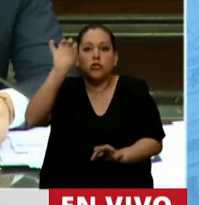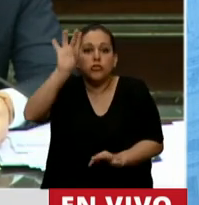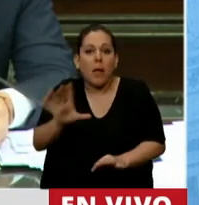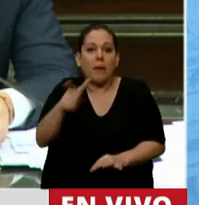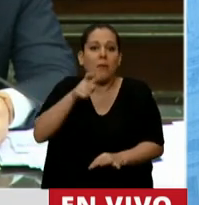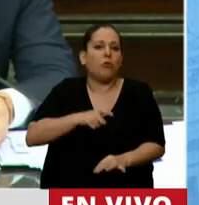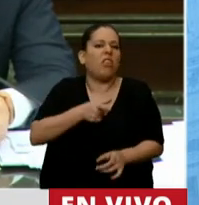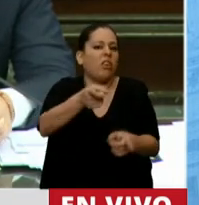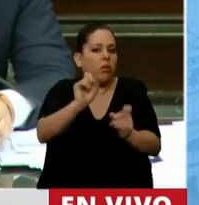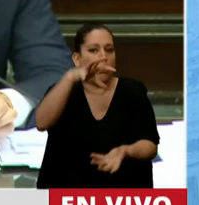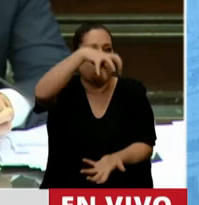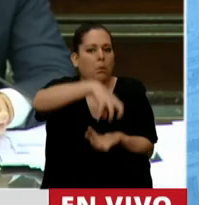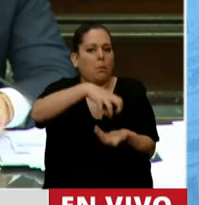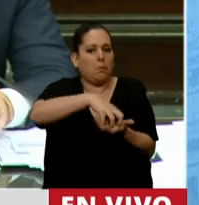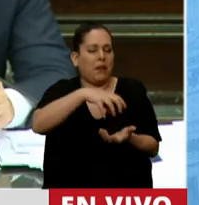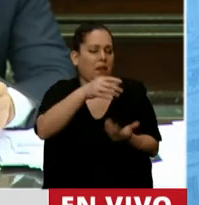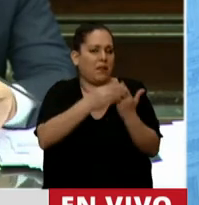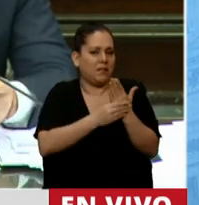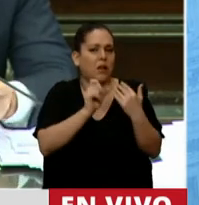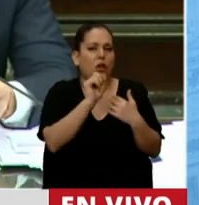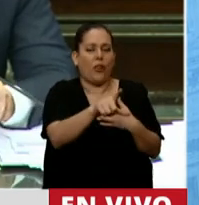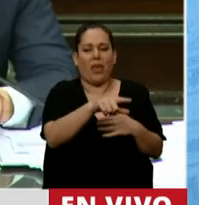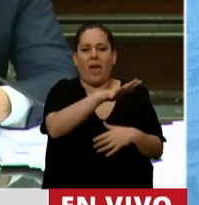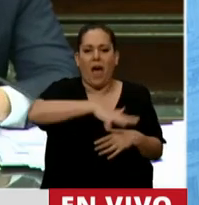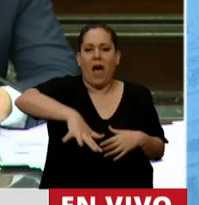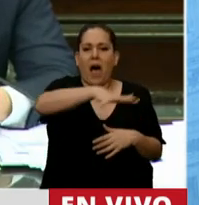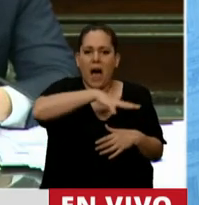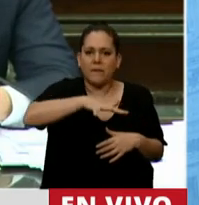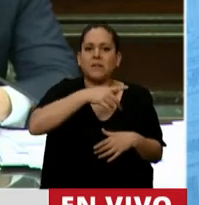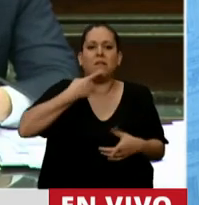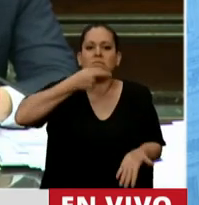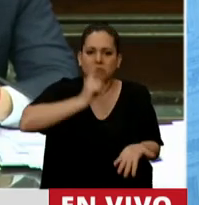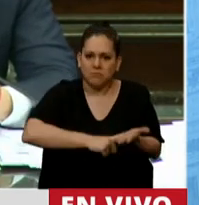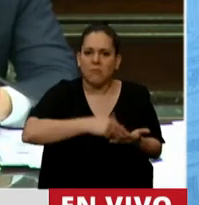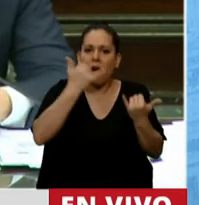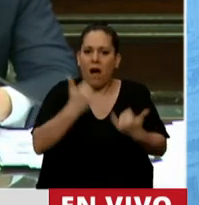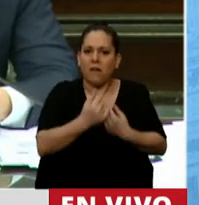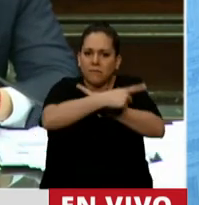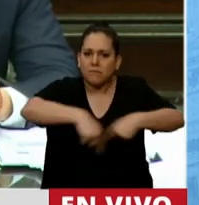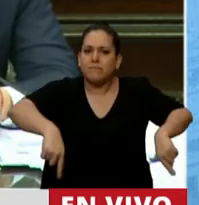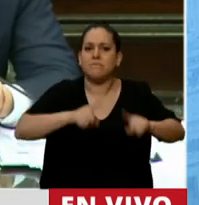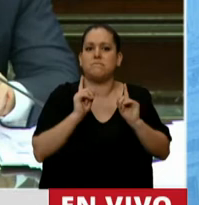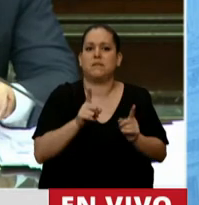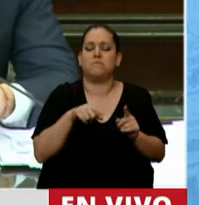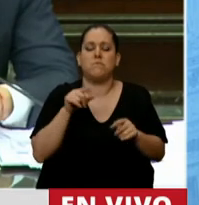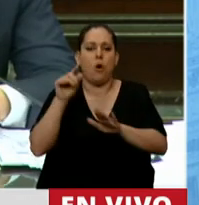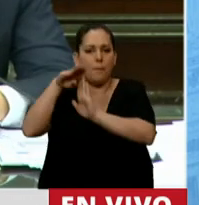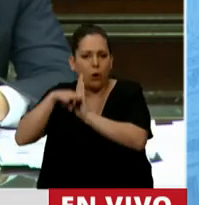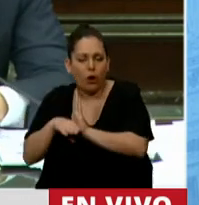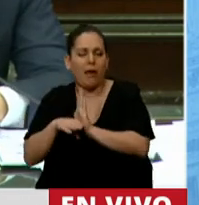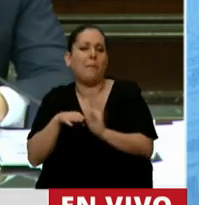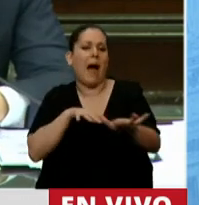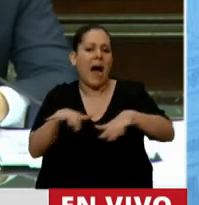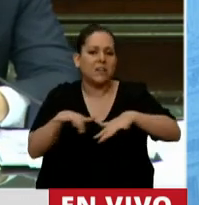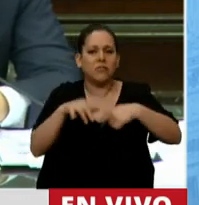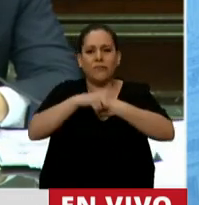Ministerio de Desarrollo Territorial y Hábitat informa que ha definido políticas transversales que aplican a cada uno de los programas y de las acciones